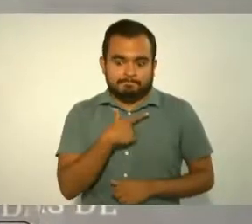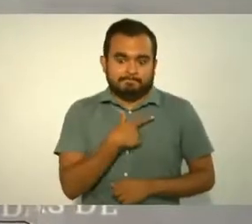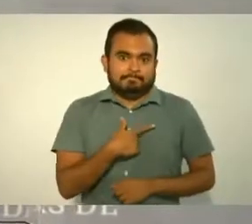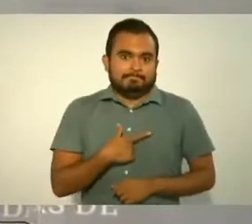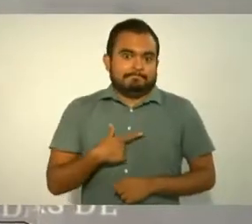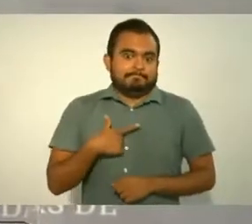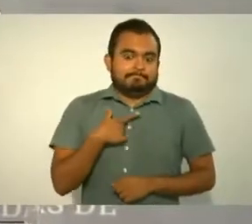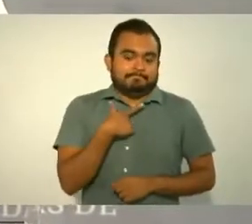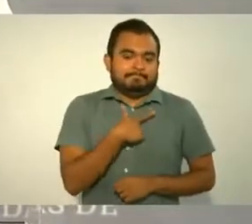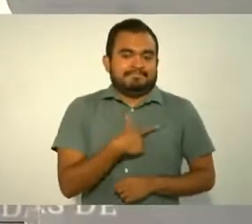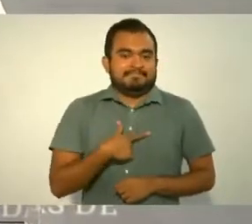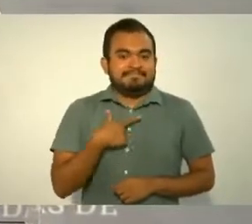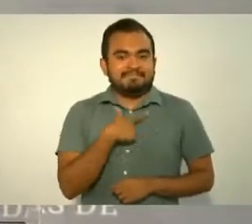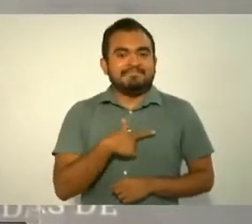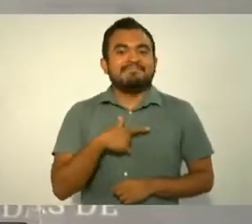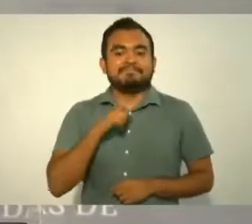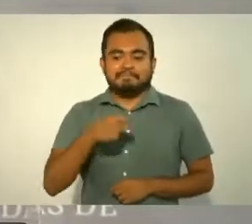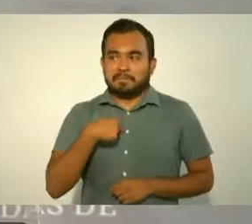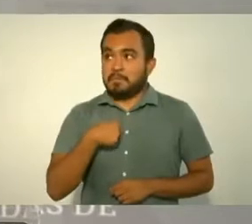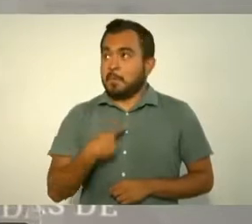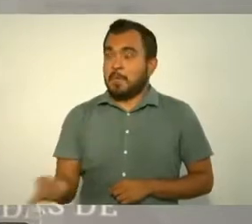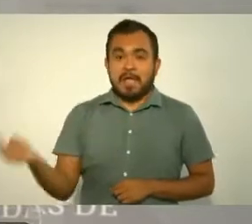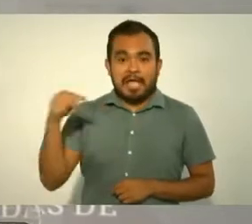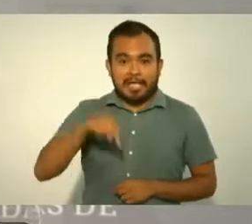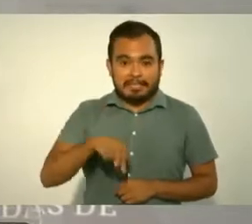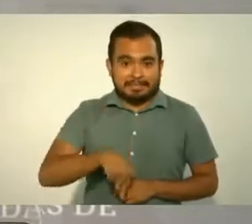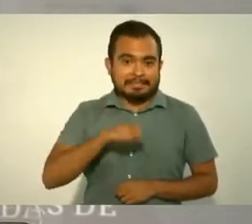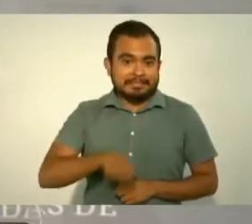en Jalisco